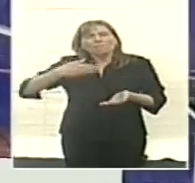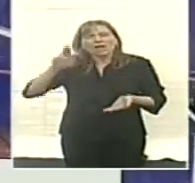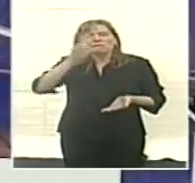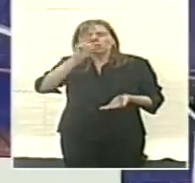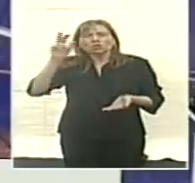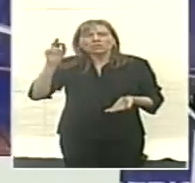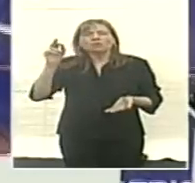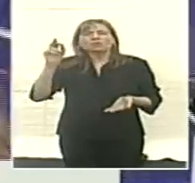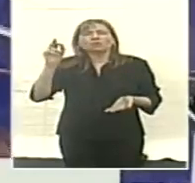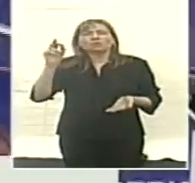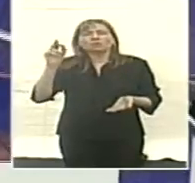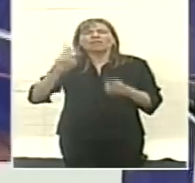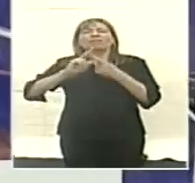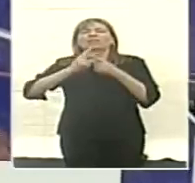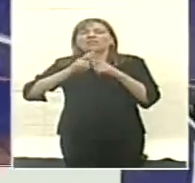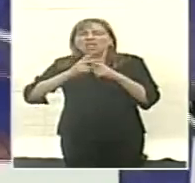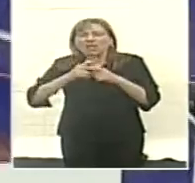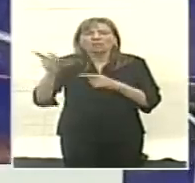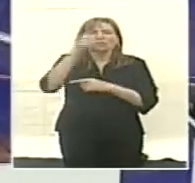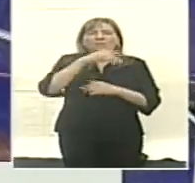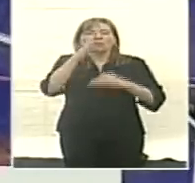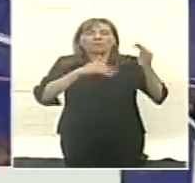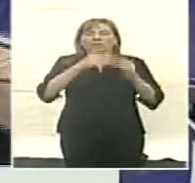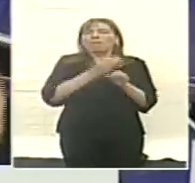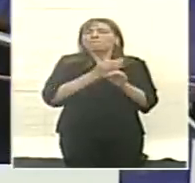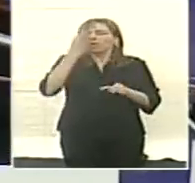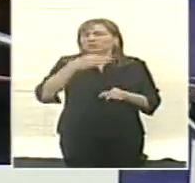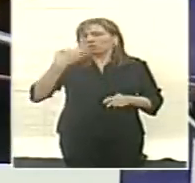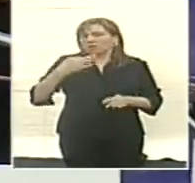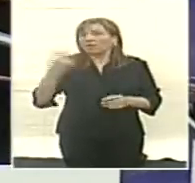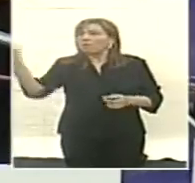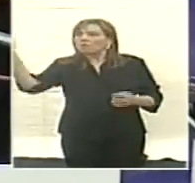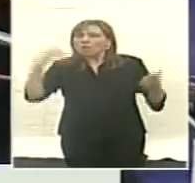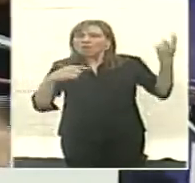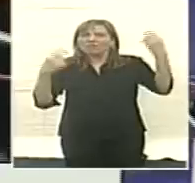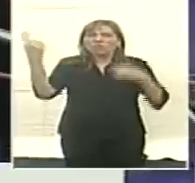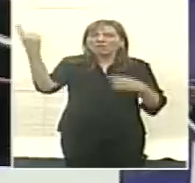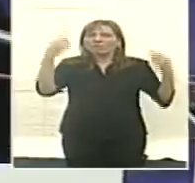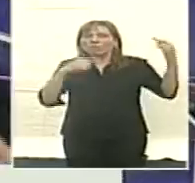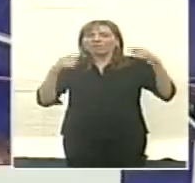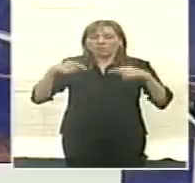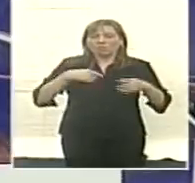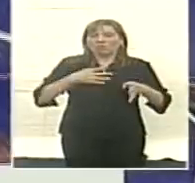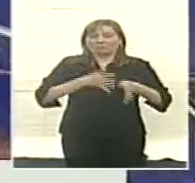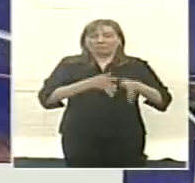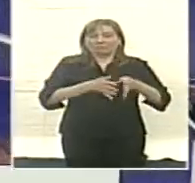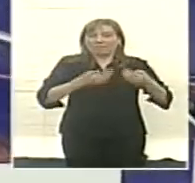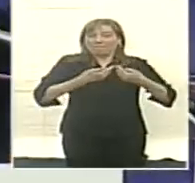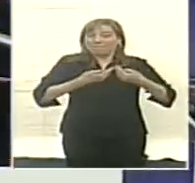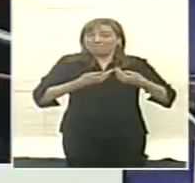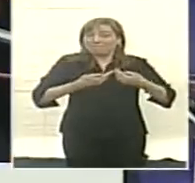técnicos y operarios calificados que retornaron luego de que comenzamos a impulsar